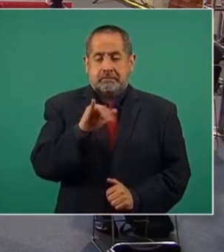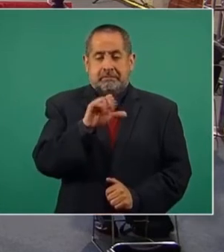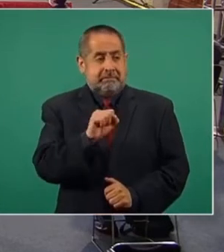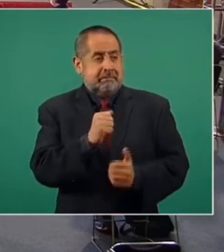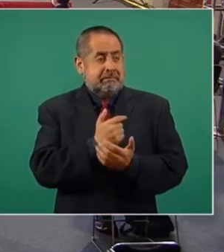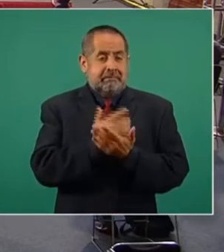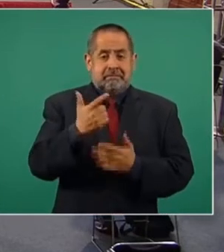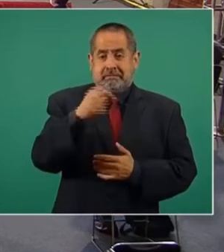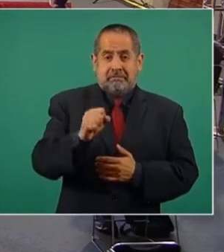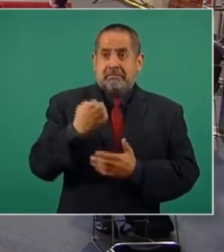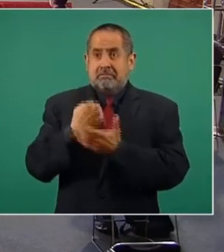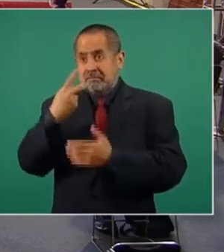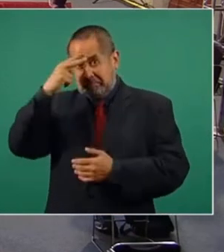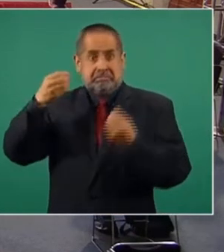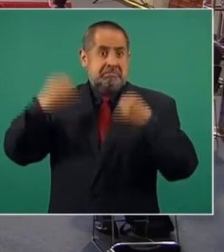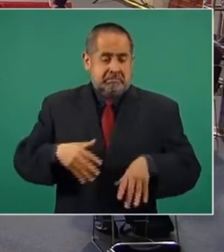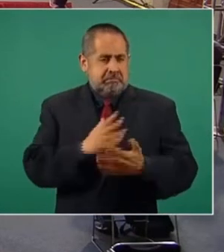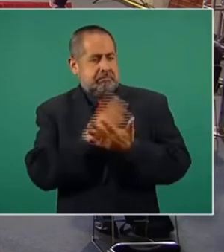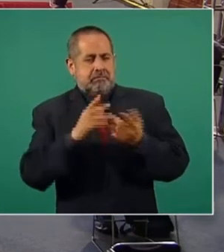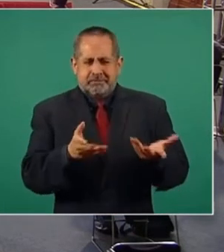del BAS, la economía mexicana.